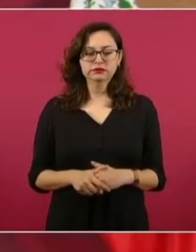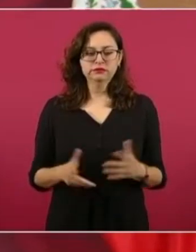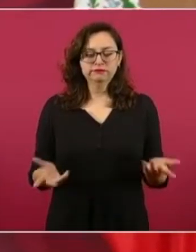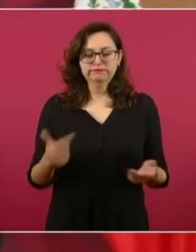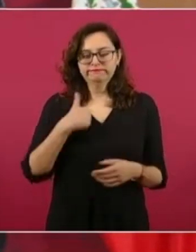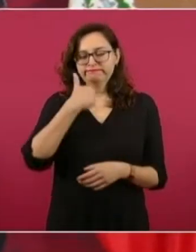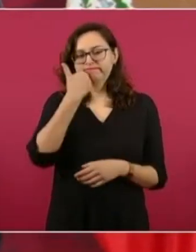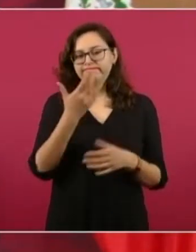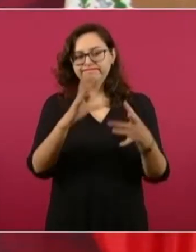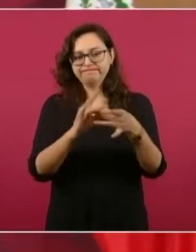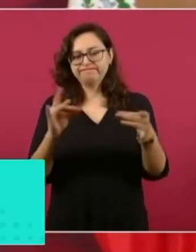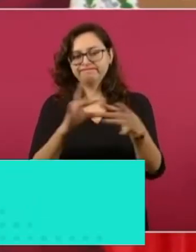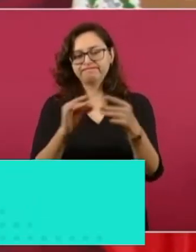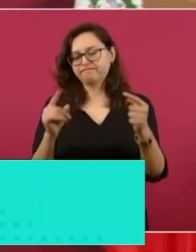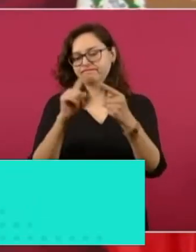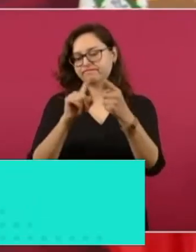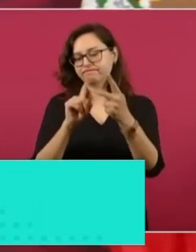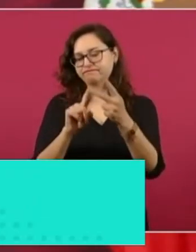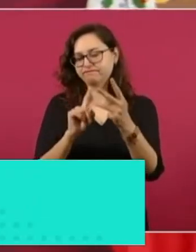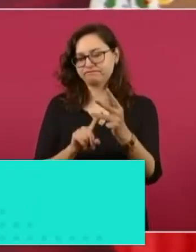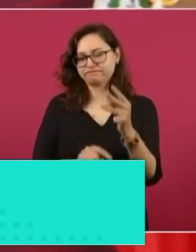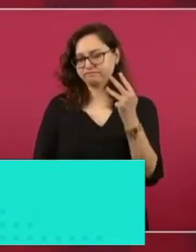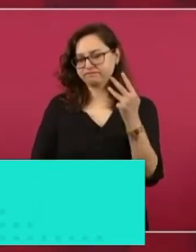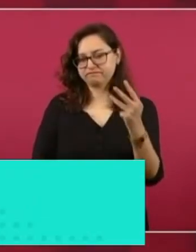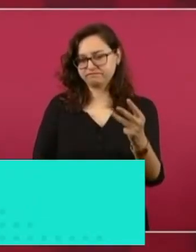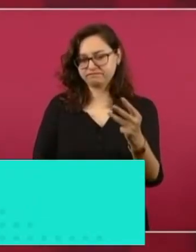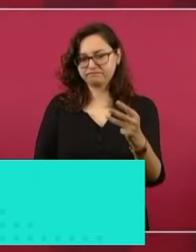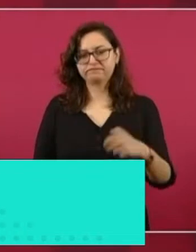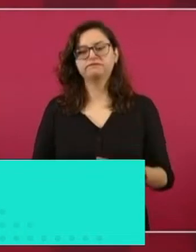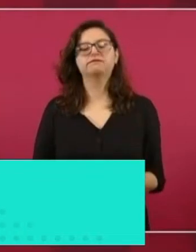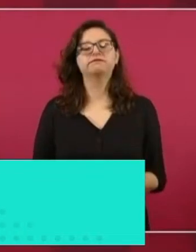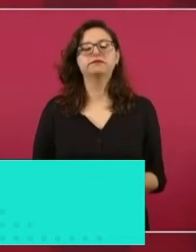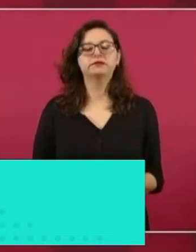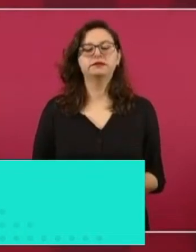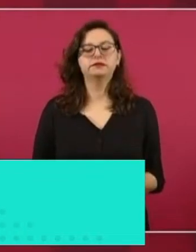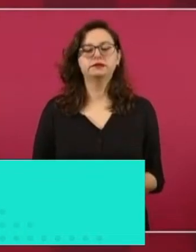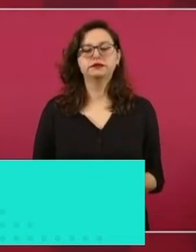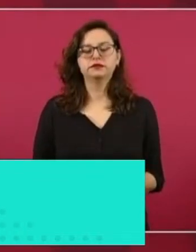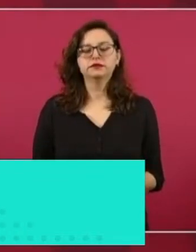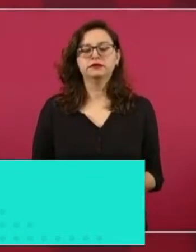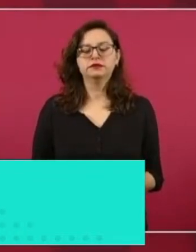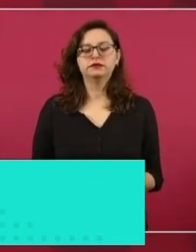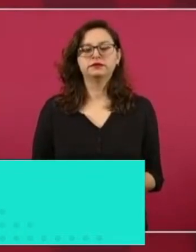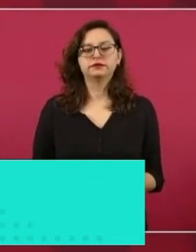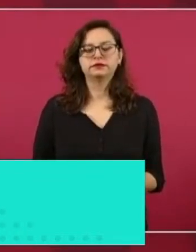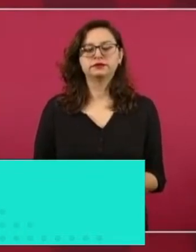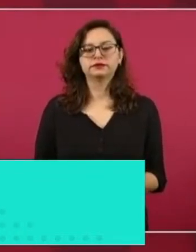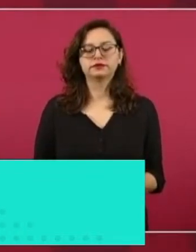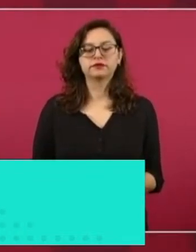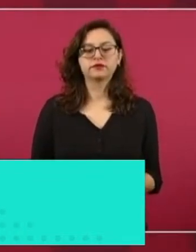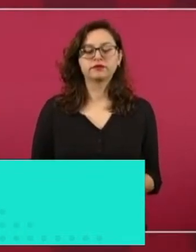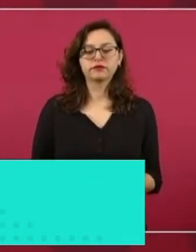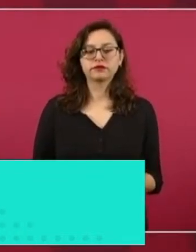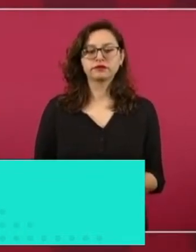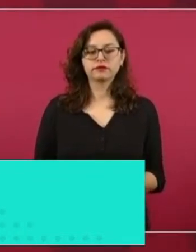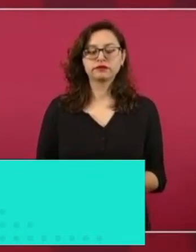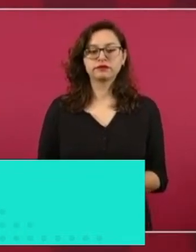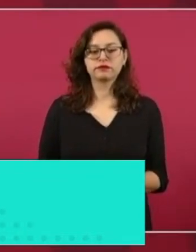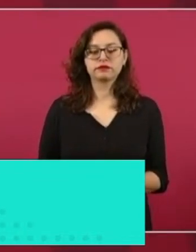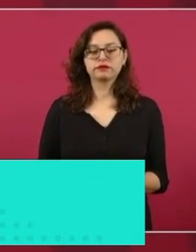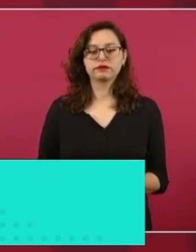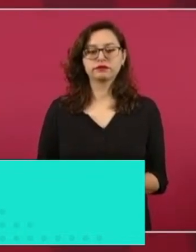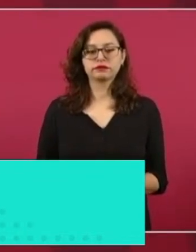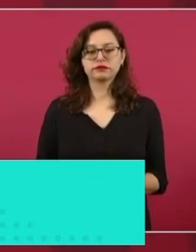aniversario del Servicio de Administración Tributaria, el SAT, y sostuvo que su gobierno no ha creado